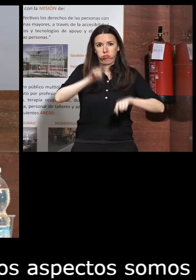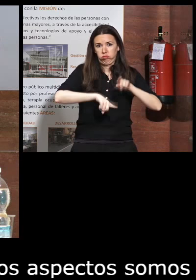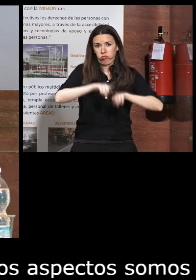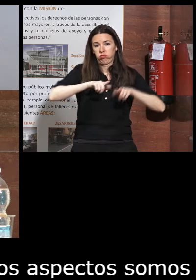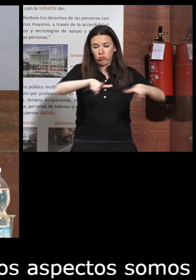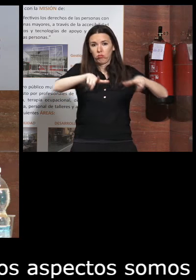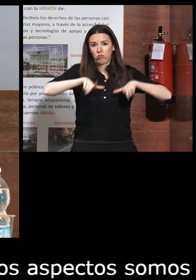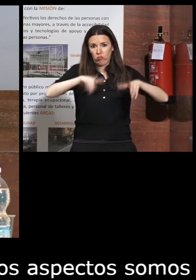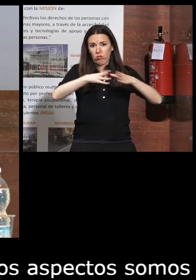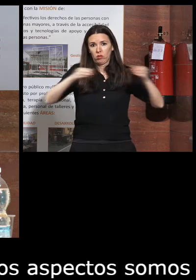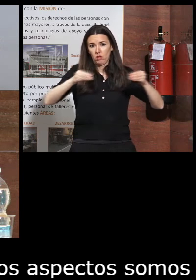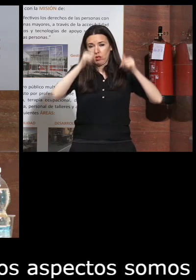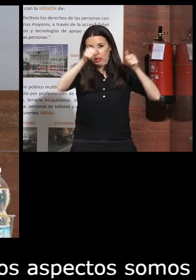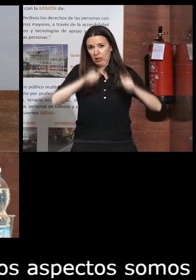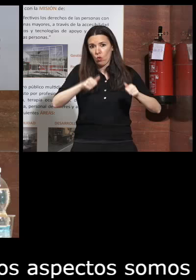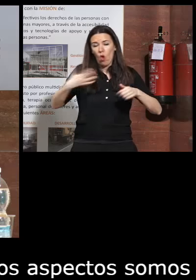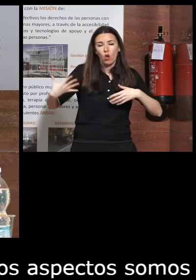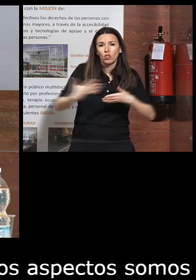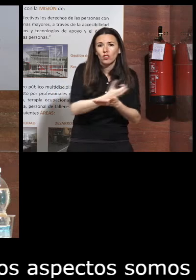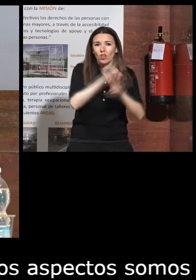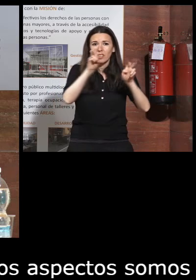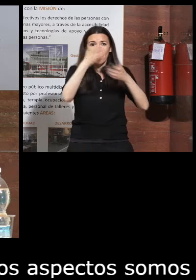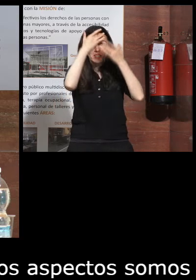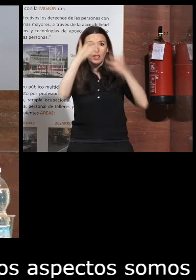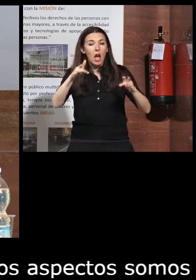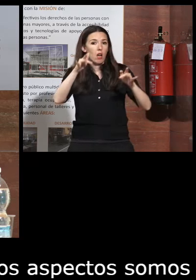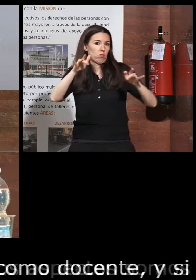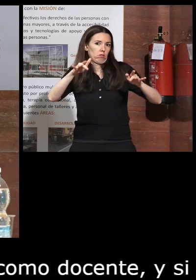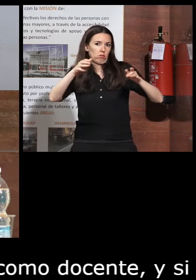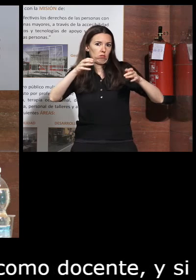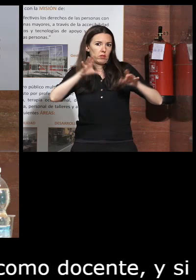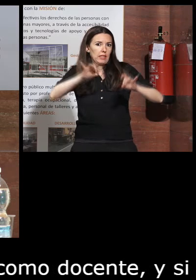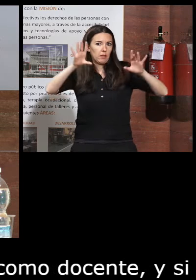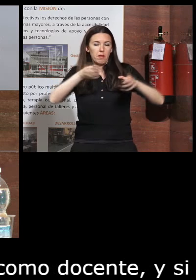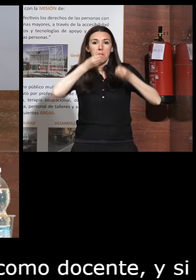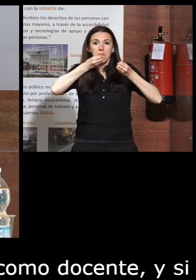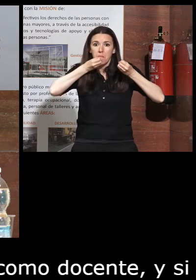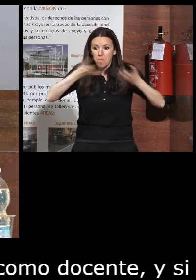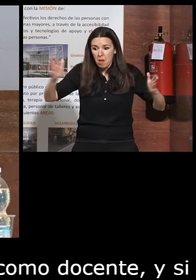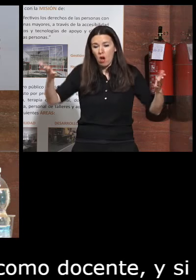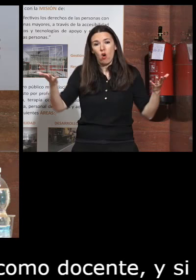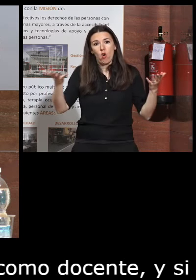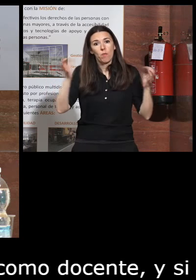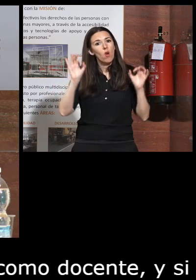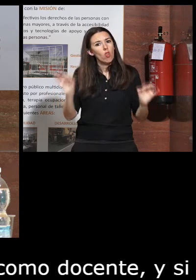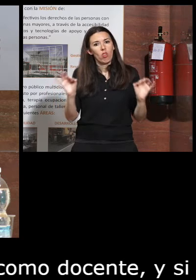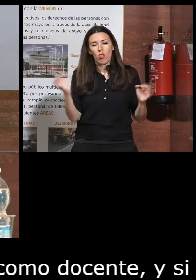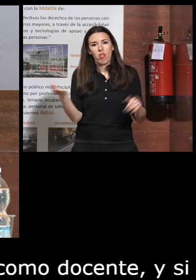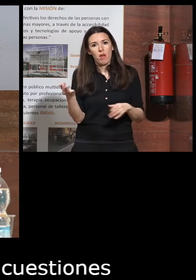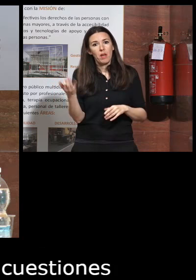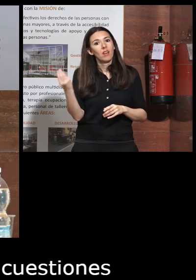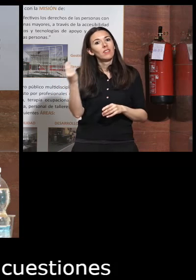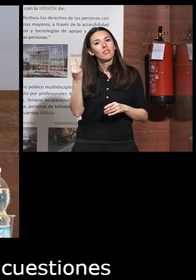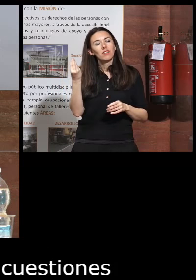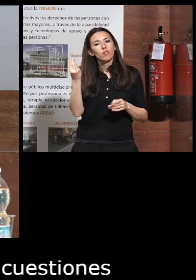cuestiones referidas a toda esta sensibilidad y a concienciar pues bienvenido sea pero tiene que ser así yo creo que tenemos que